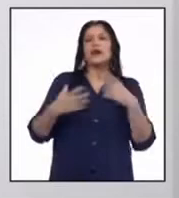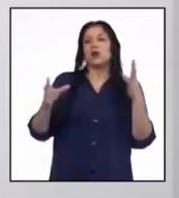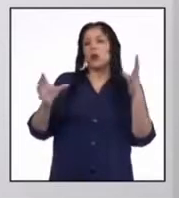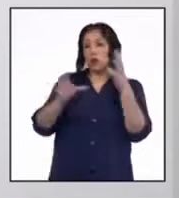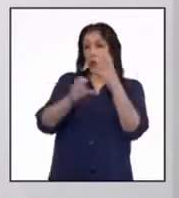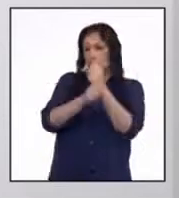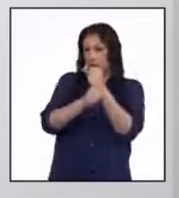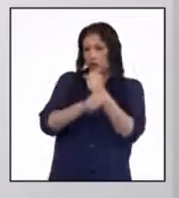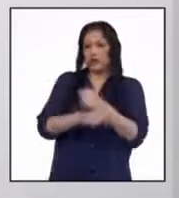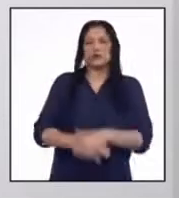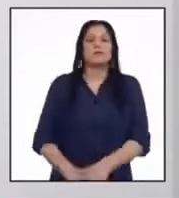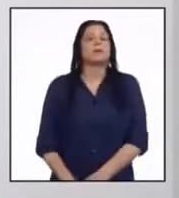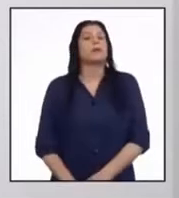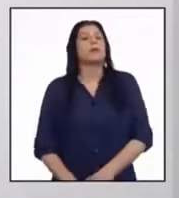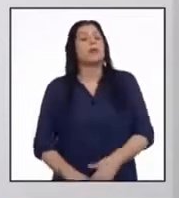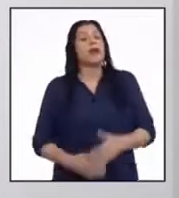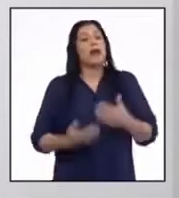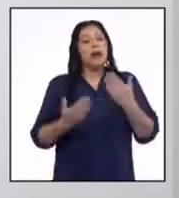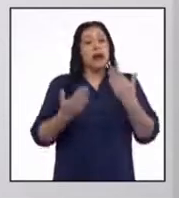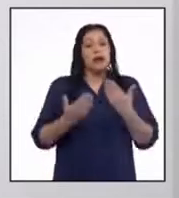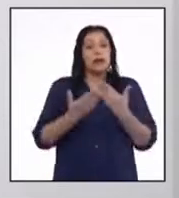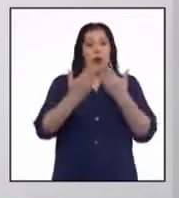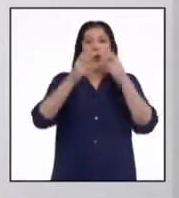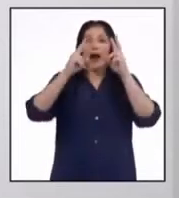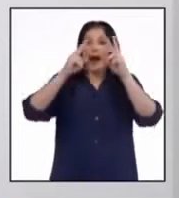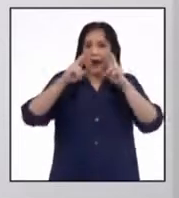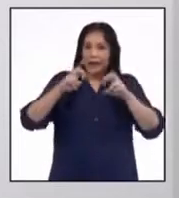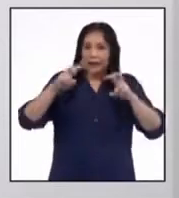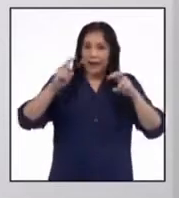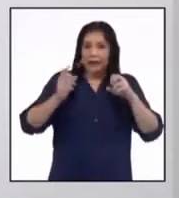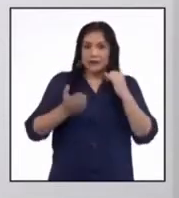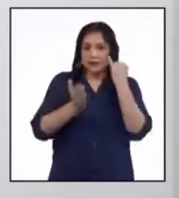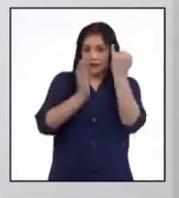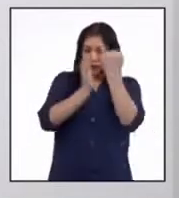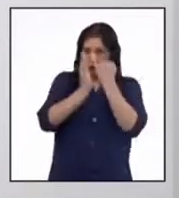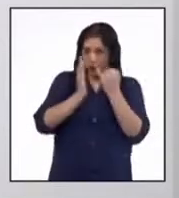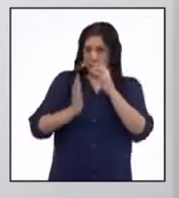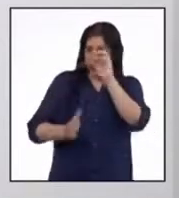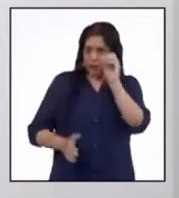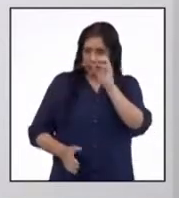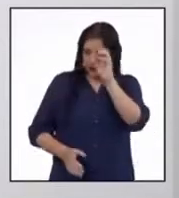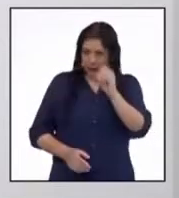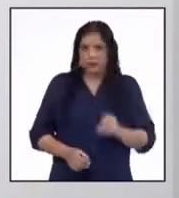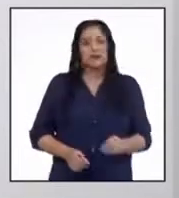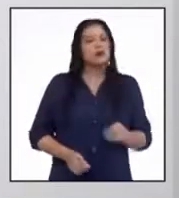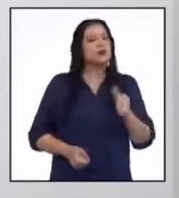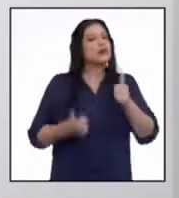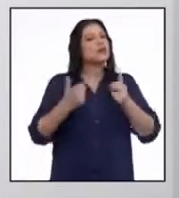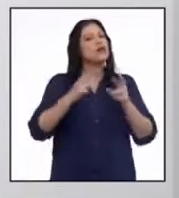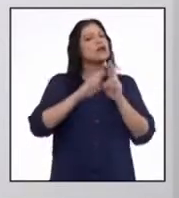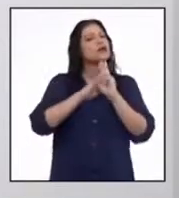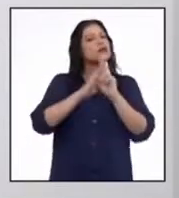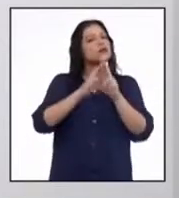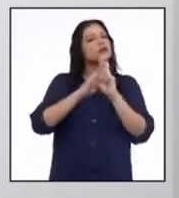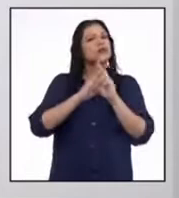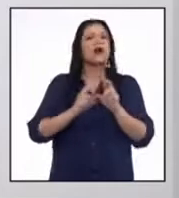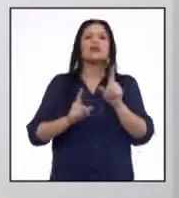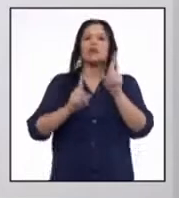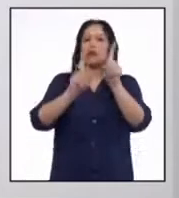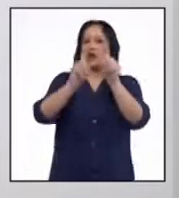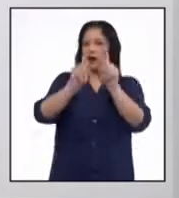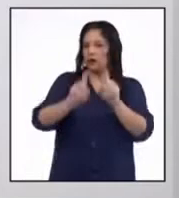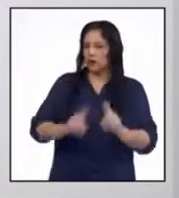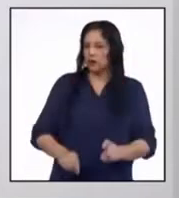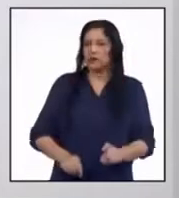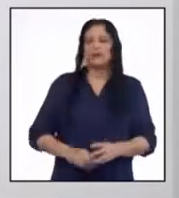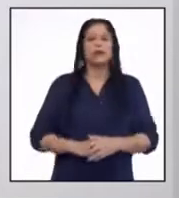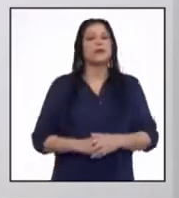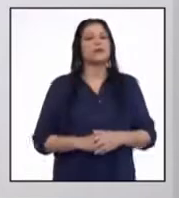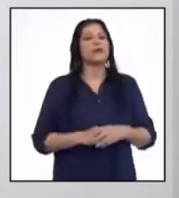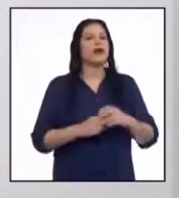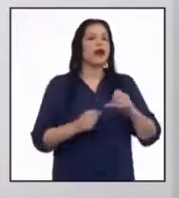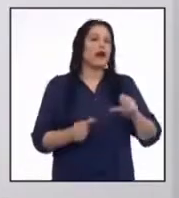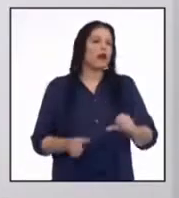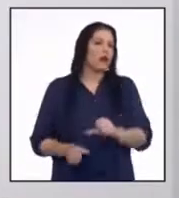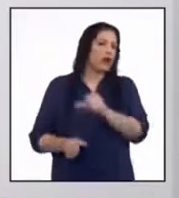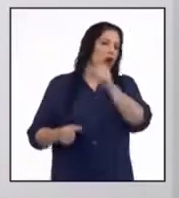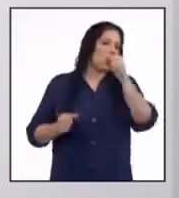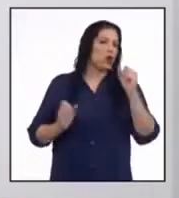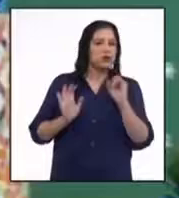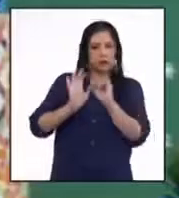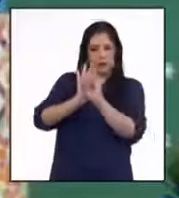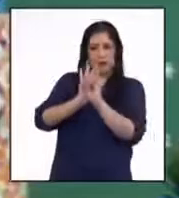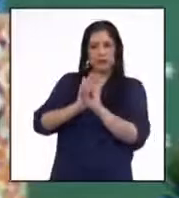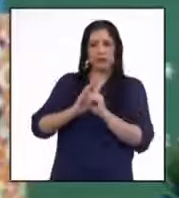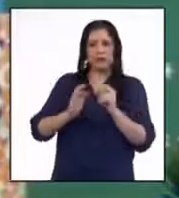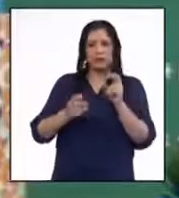conclusiones, frente a un análisis de un gráfico, el cual es resultado de una encuesta. ¿Pasamos a un